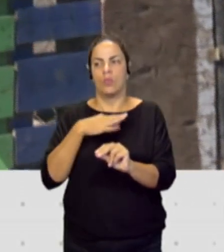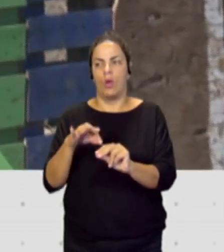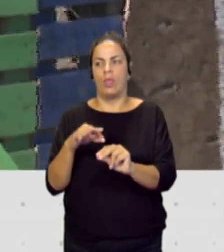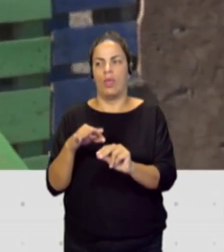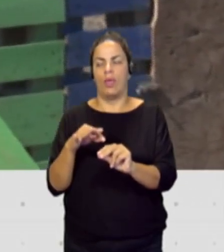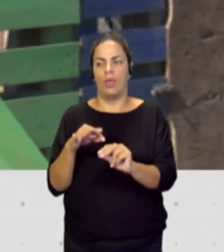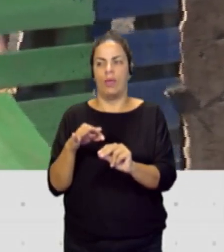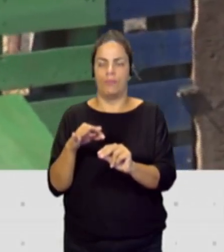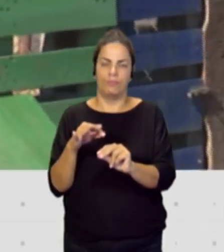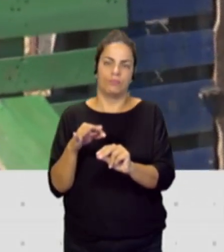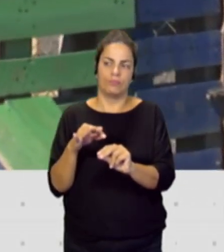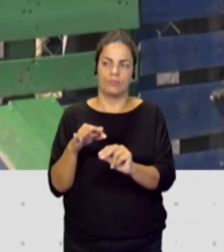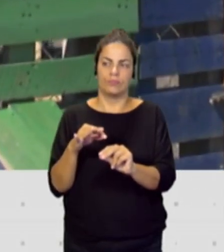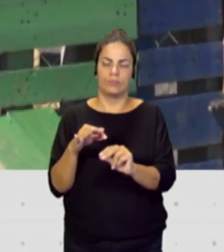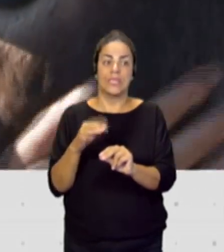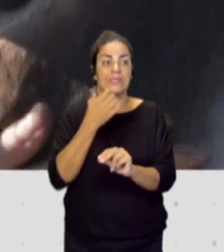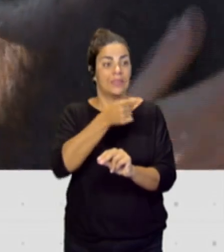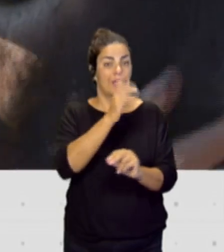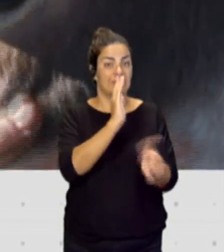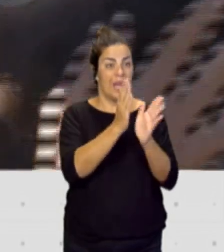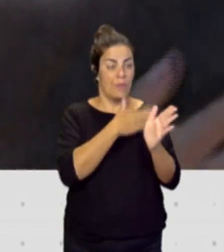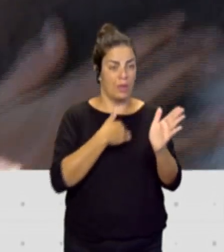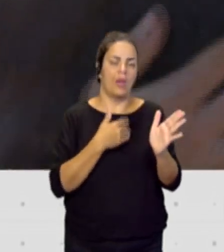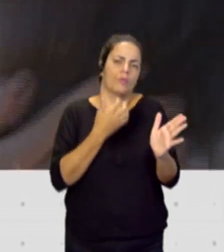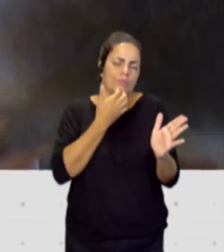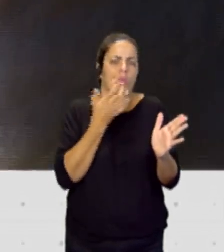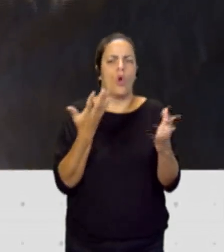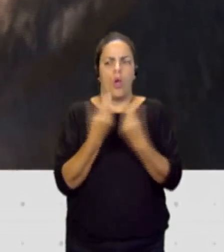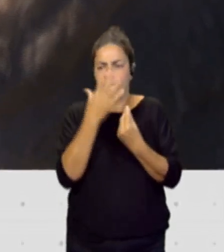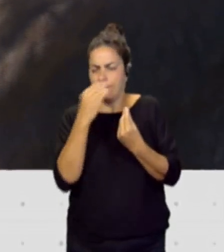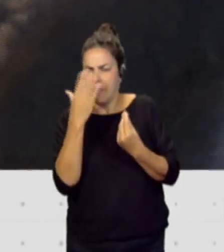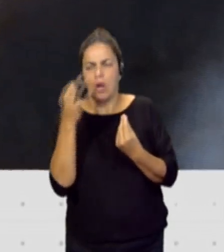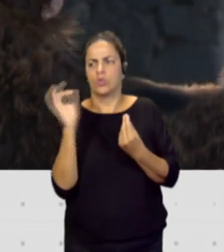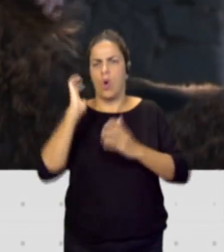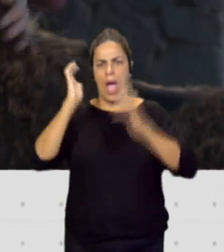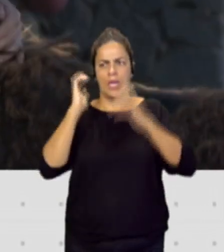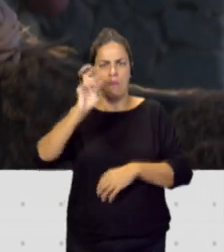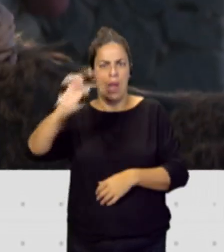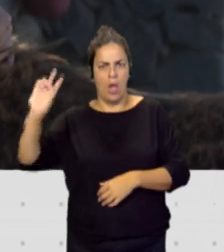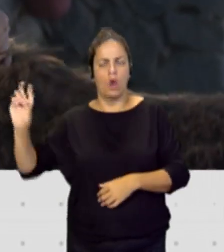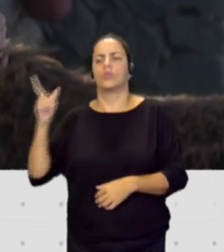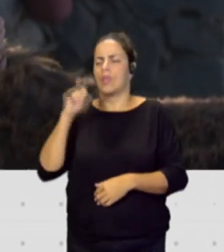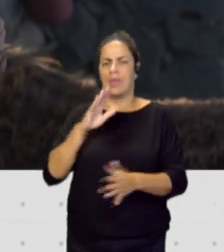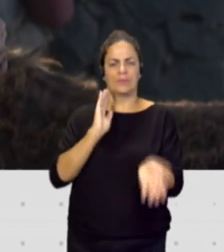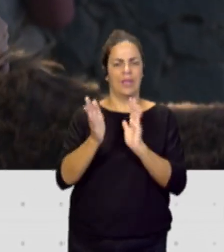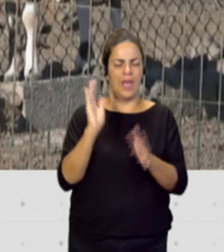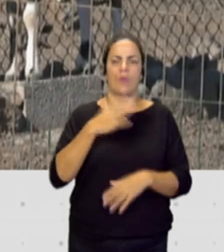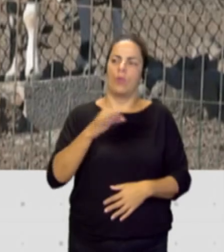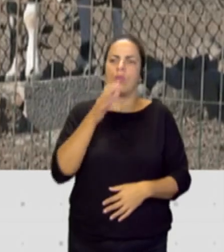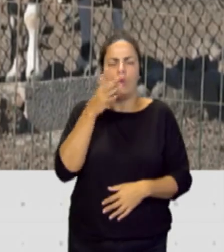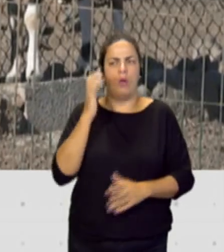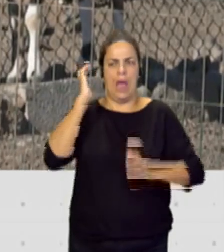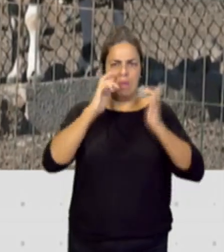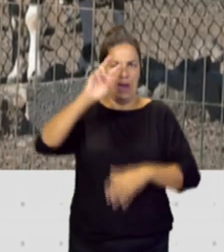algún tipo de terapia, ya no solo con perros, sino con otro tipo de animales, porque ahí ya hay más enfermedades,